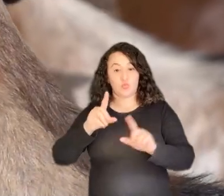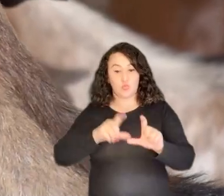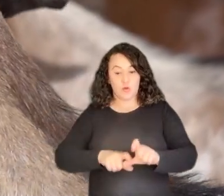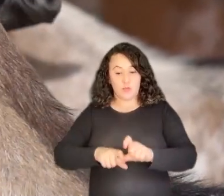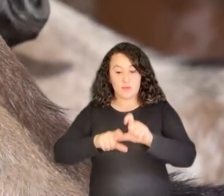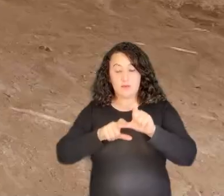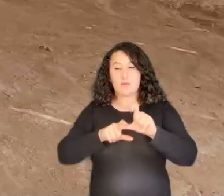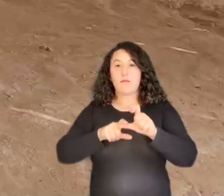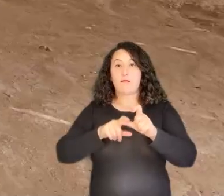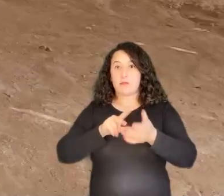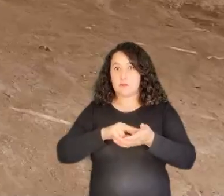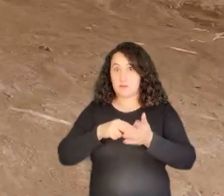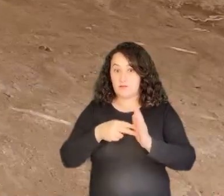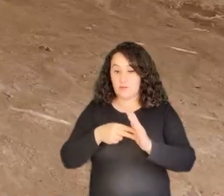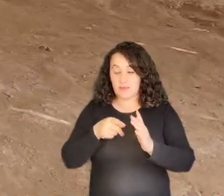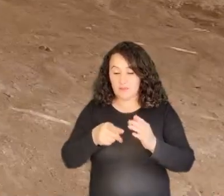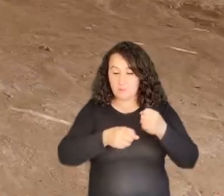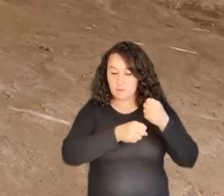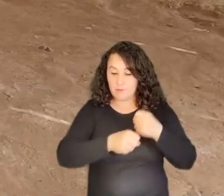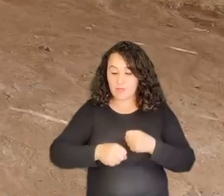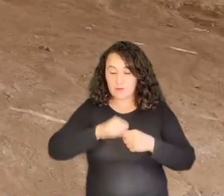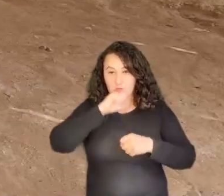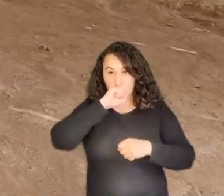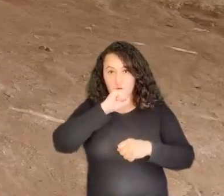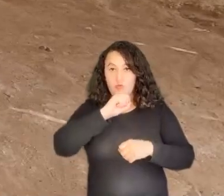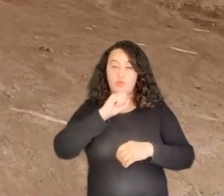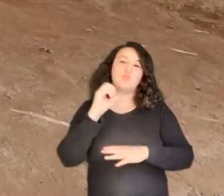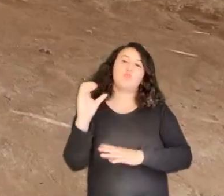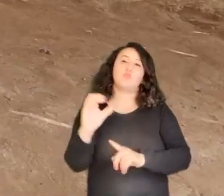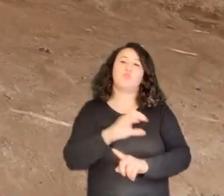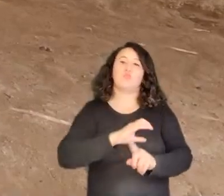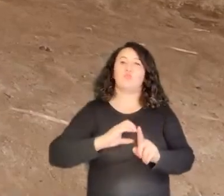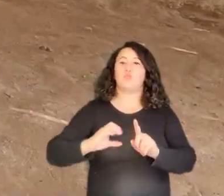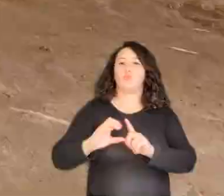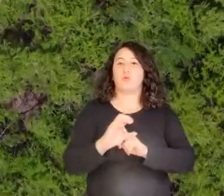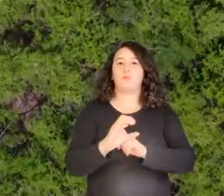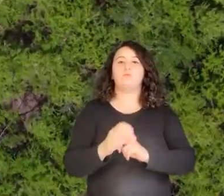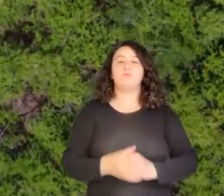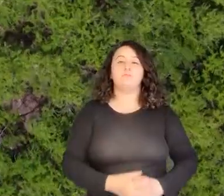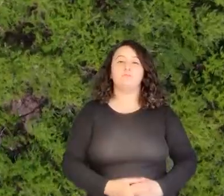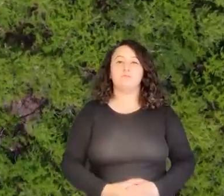ese es un ingreso, ese es un patrimonio cultural.